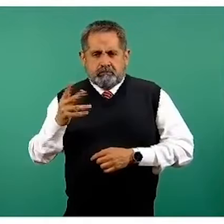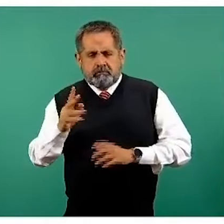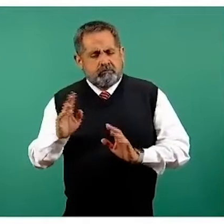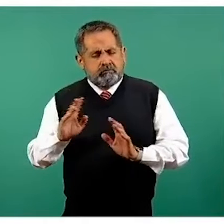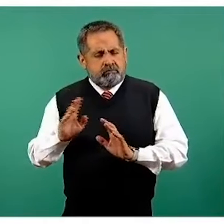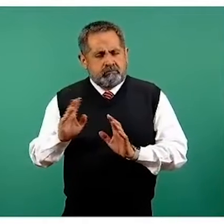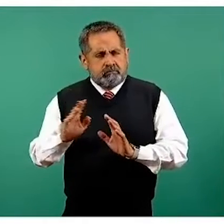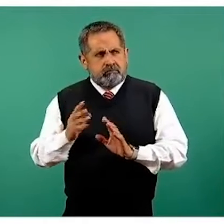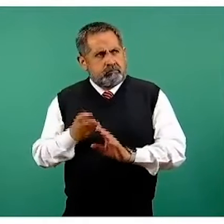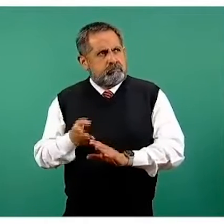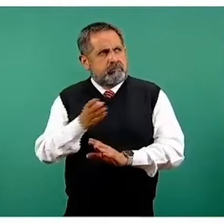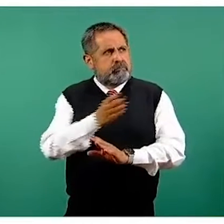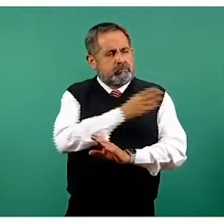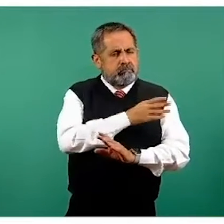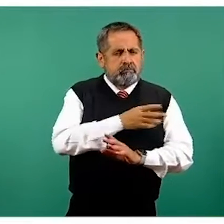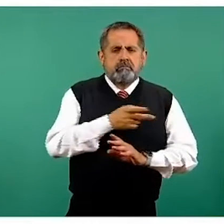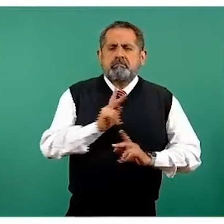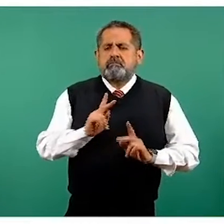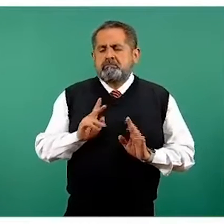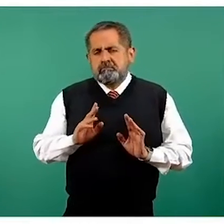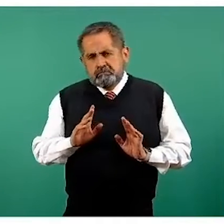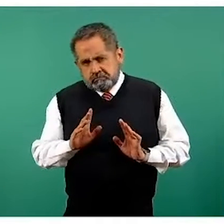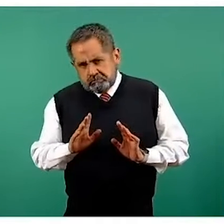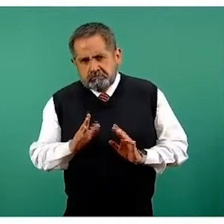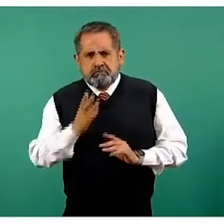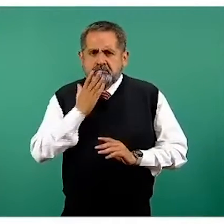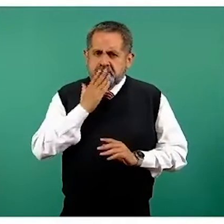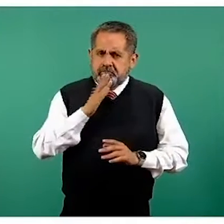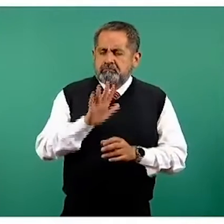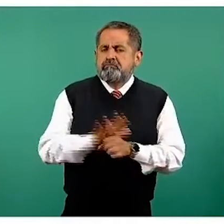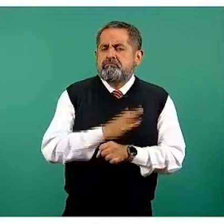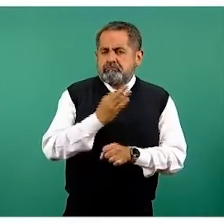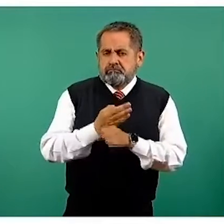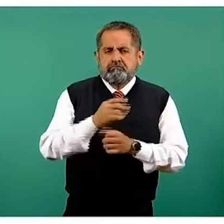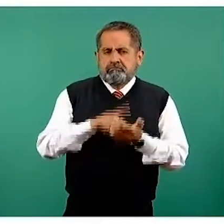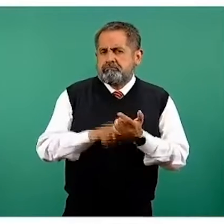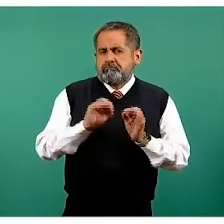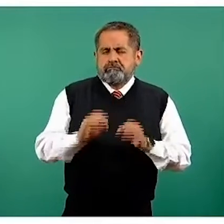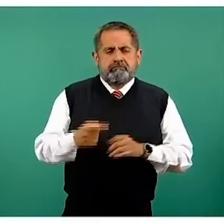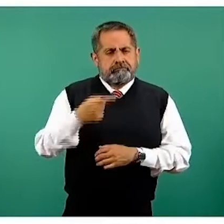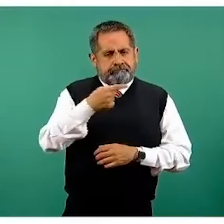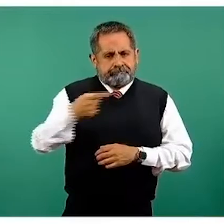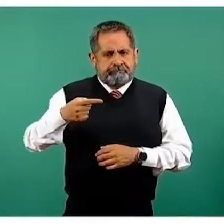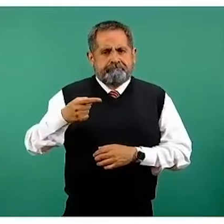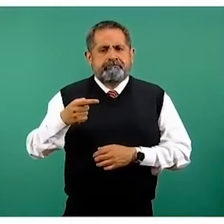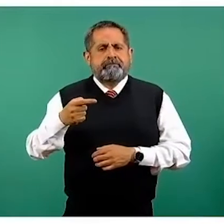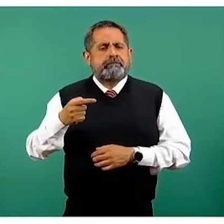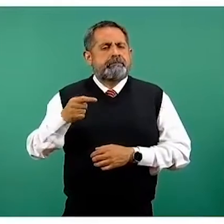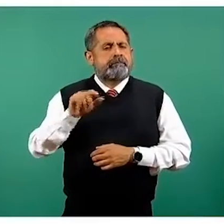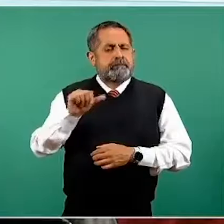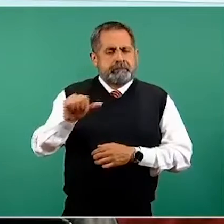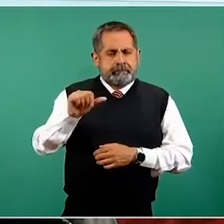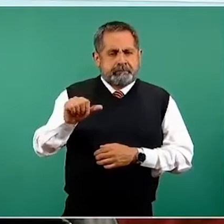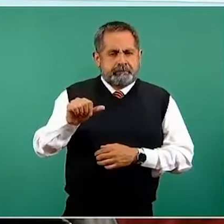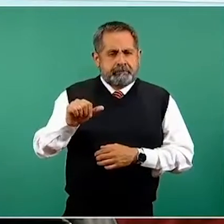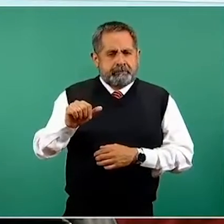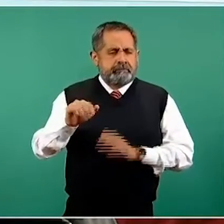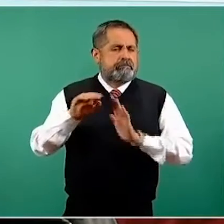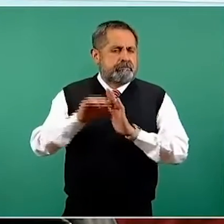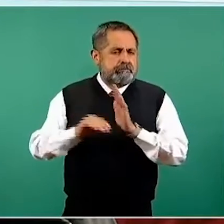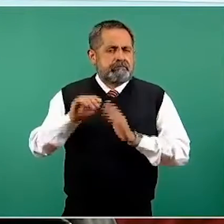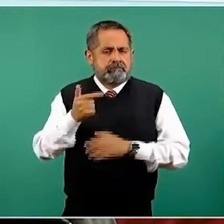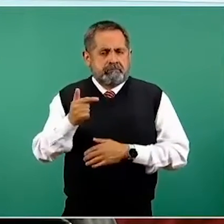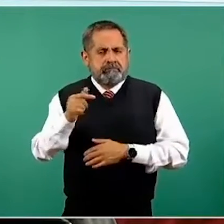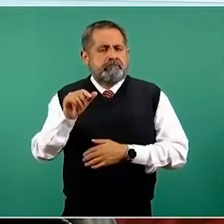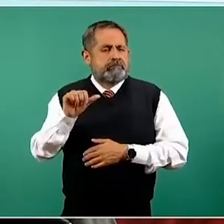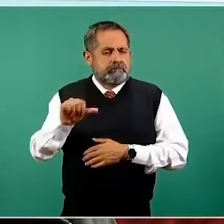como en semanas previas, pero todavía un menos 16, obviamente habla de que esta tendencia descendente que